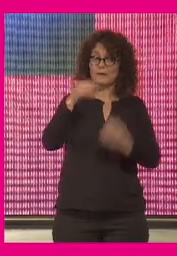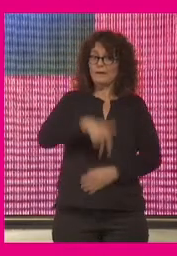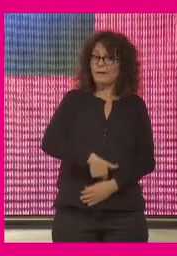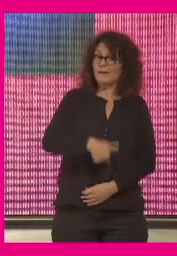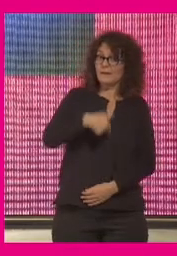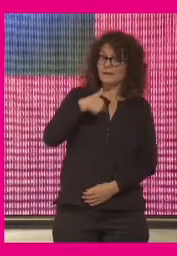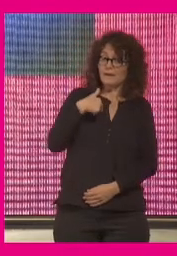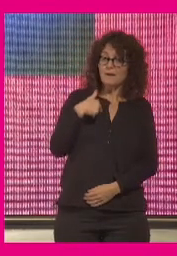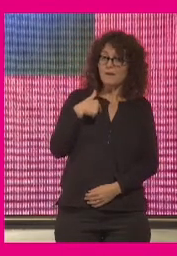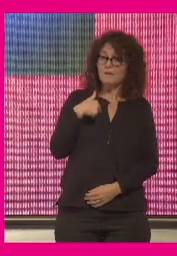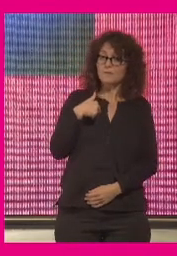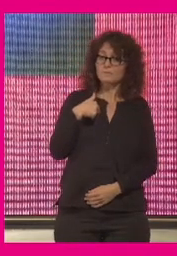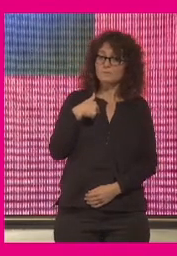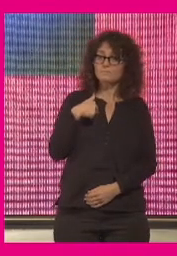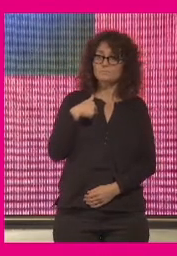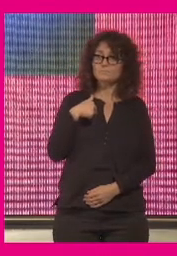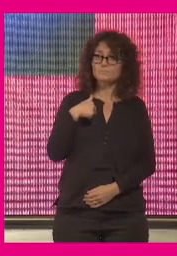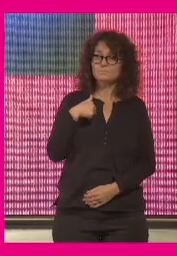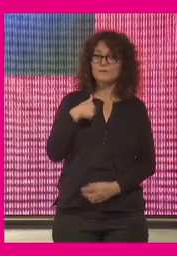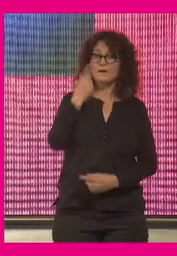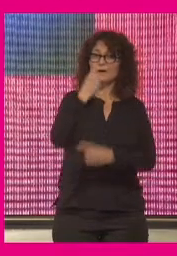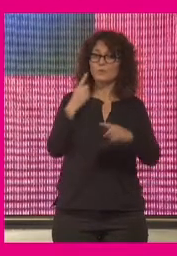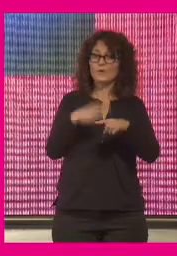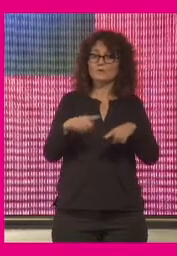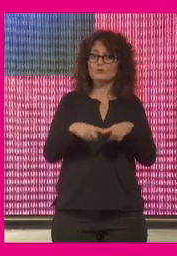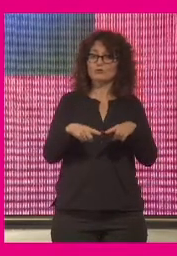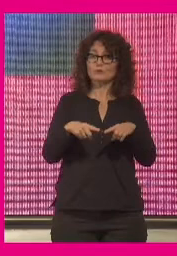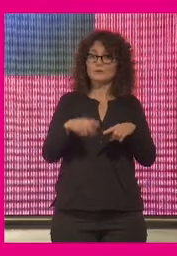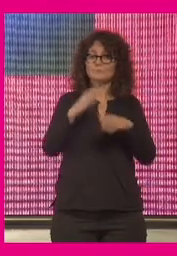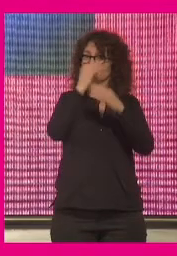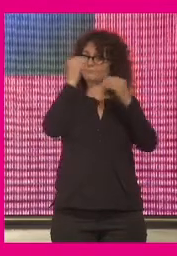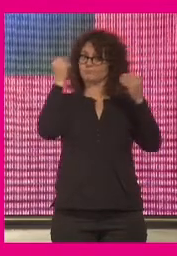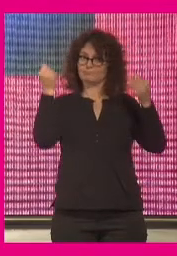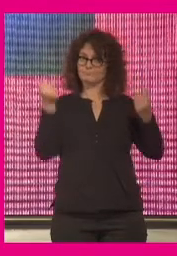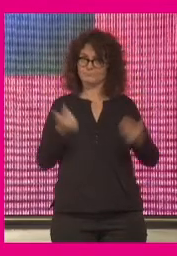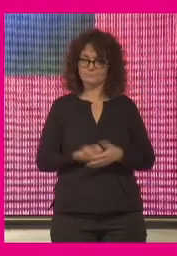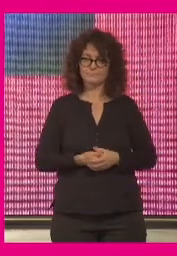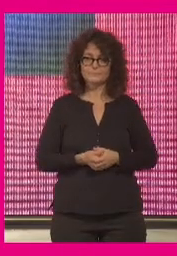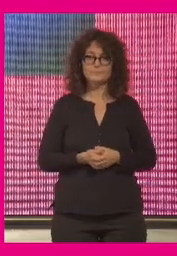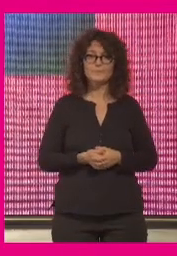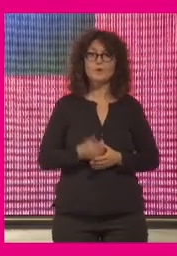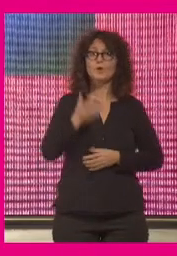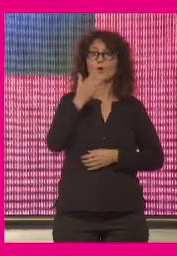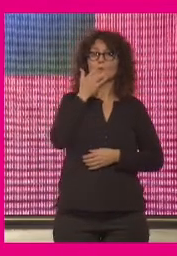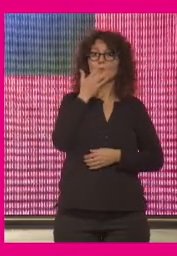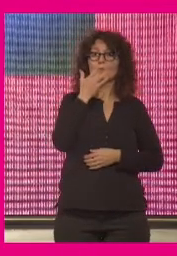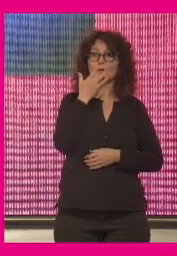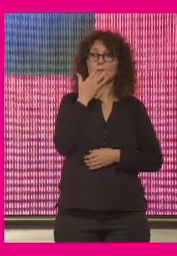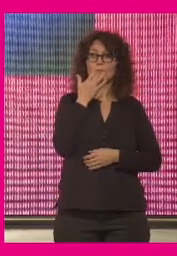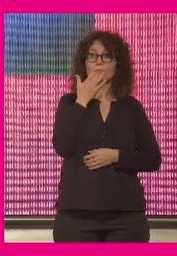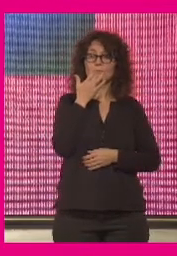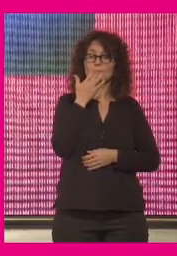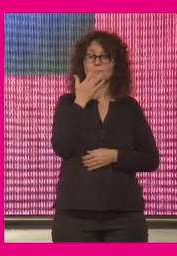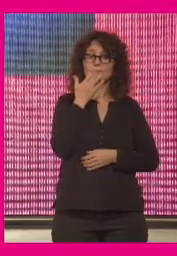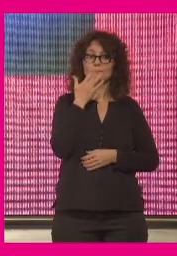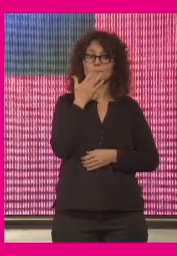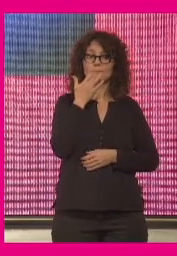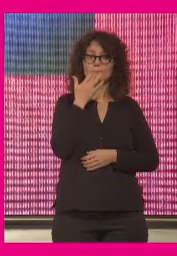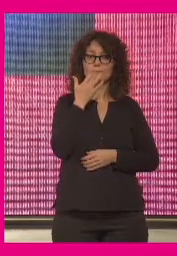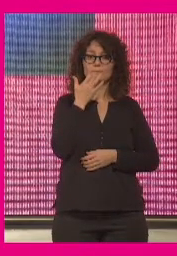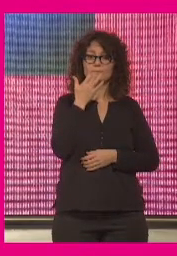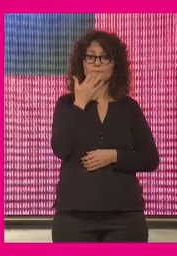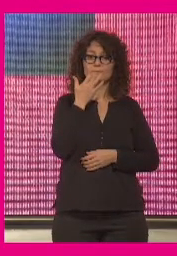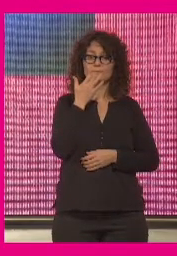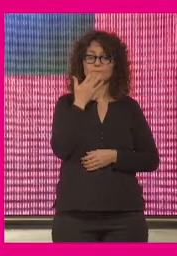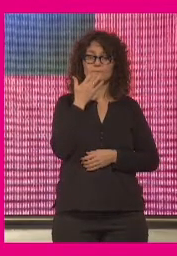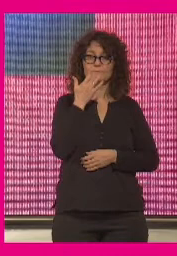tienden a ignorar determinados aspectos de la realidad pensemos por descender del plano abstracto por